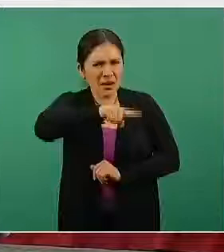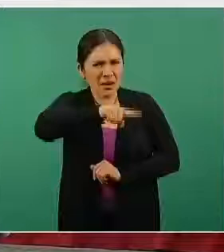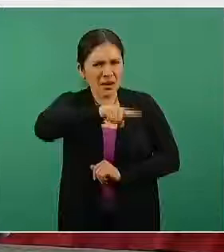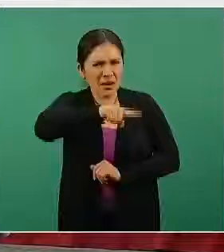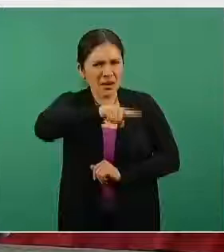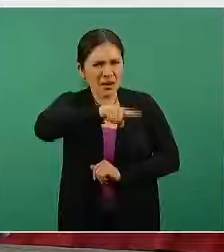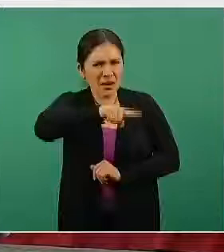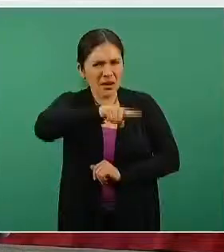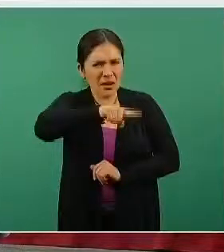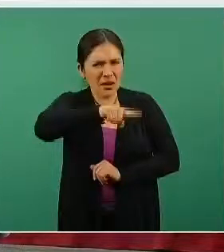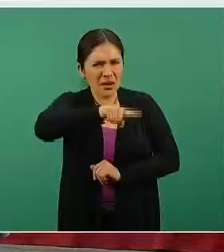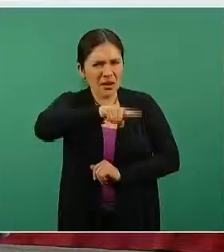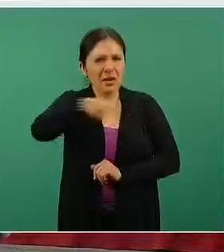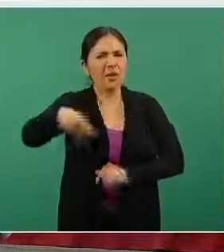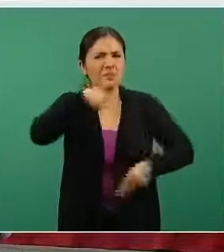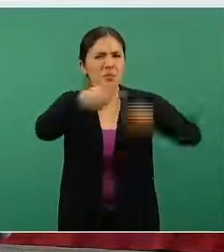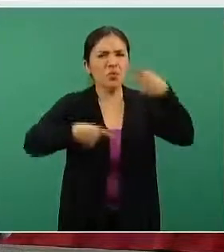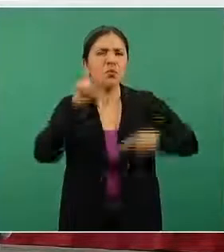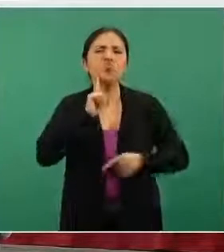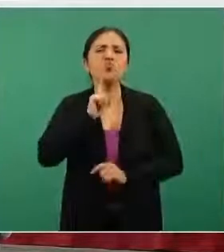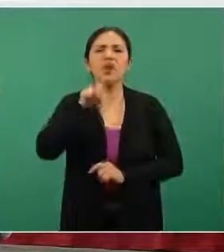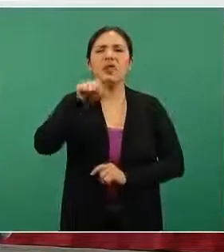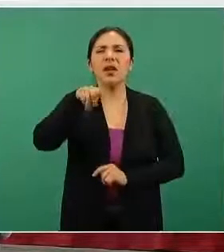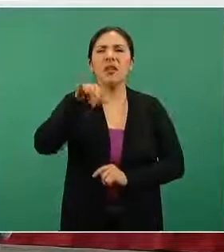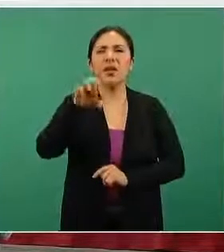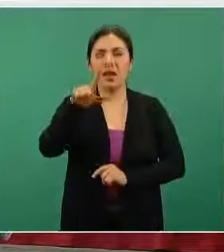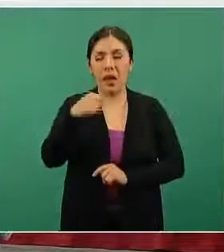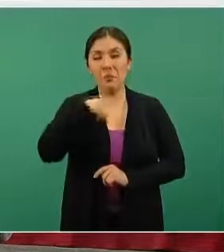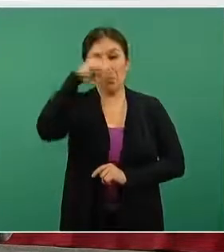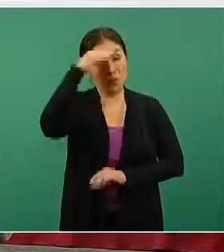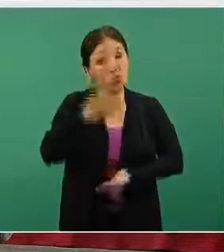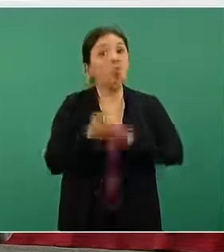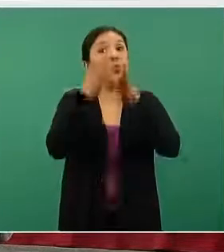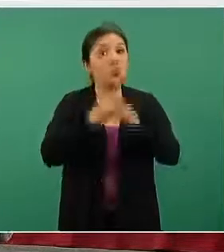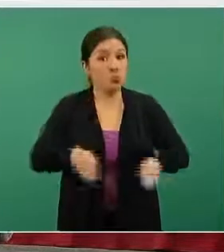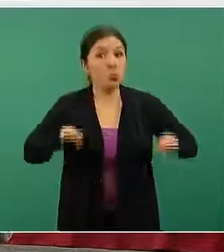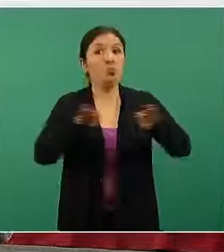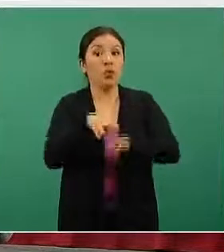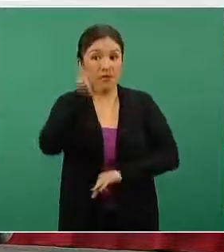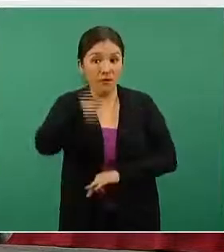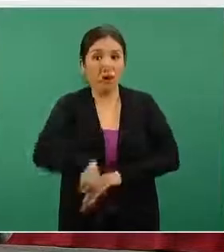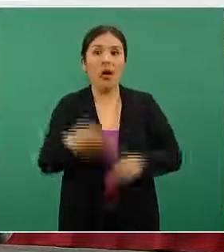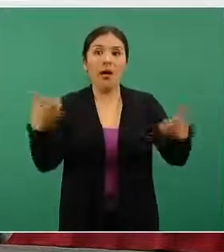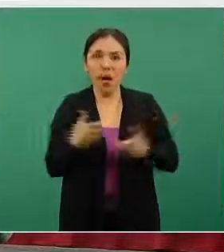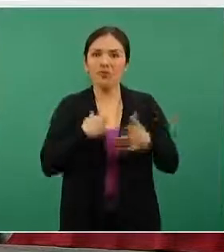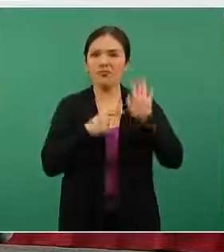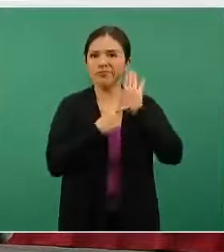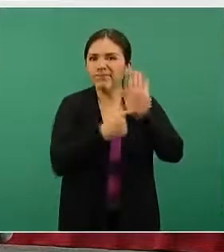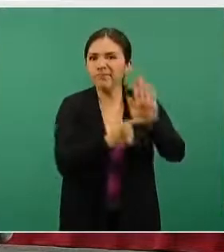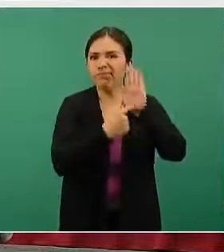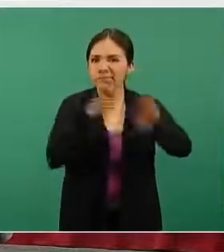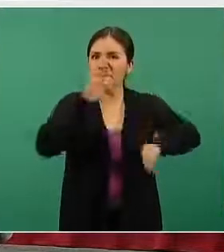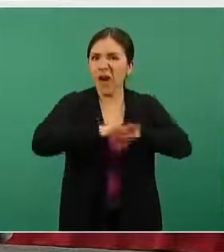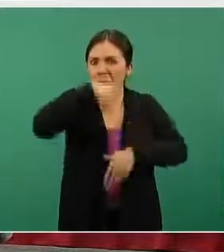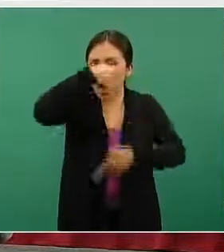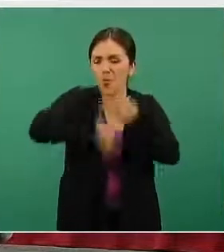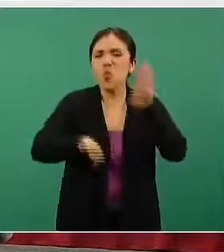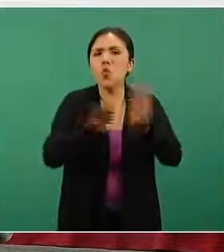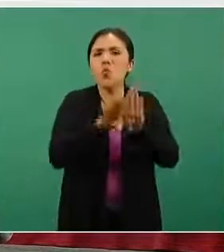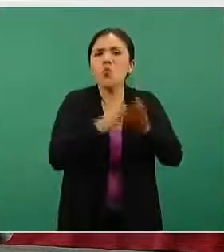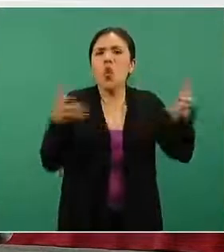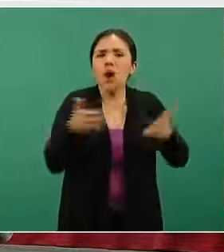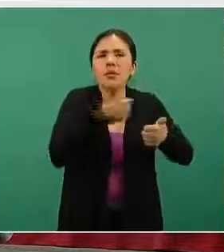Detalles, ayer lo preguntaba Daniela Pastrana de Pie de Página, nos parece muy relevante que vayamos presentando más detalles de la